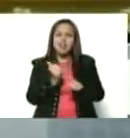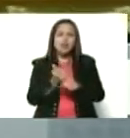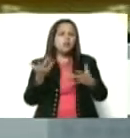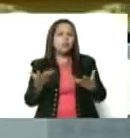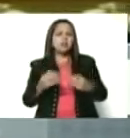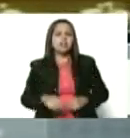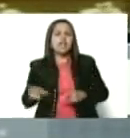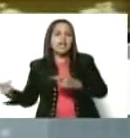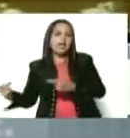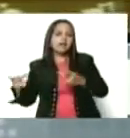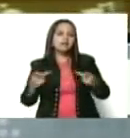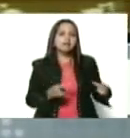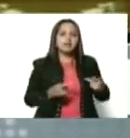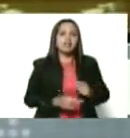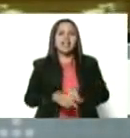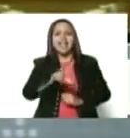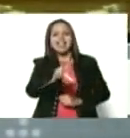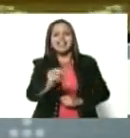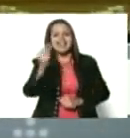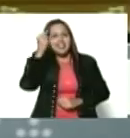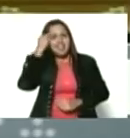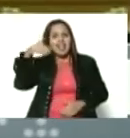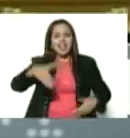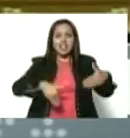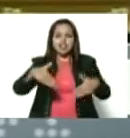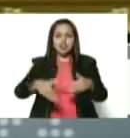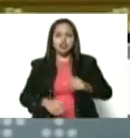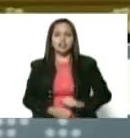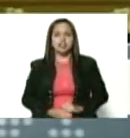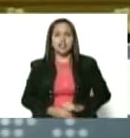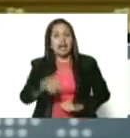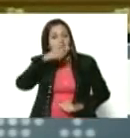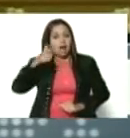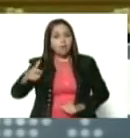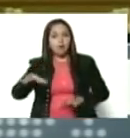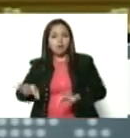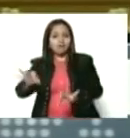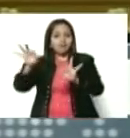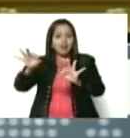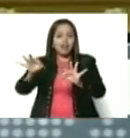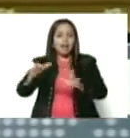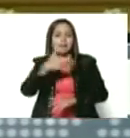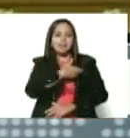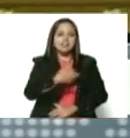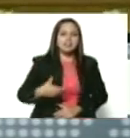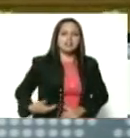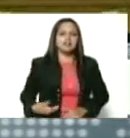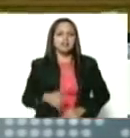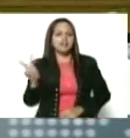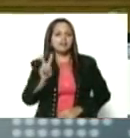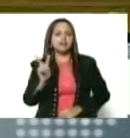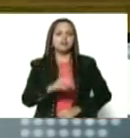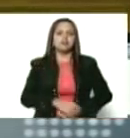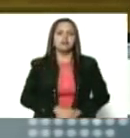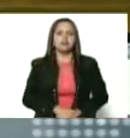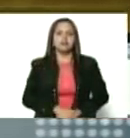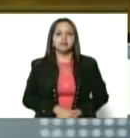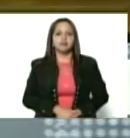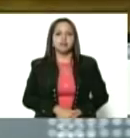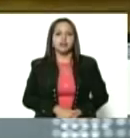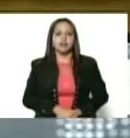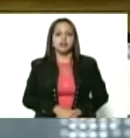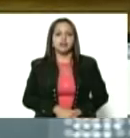convocar en 30 días elecciones para que fuera el pueblo el que eligiera al presidente de la República. Ante la falta